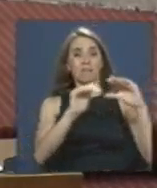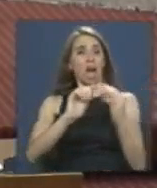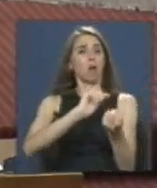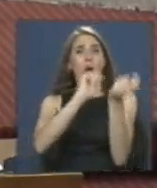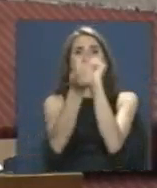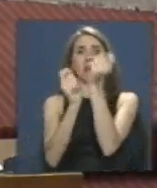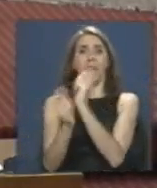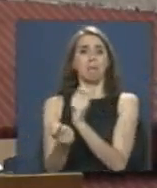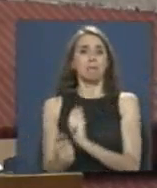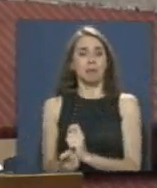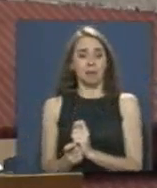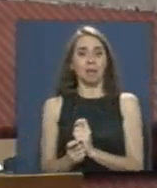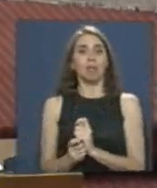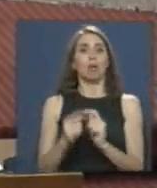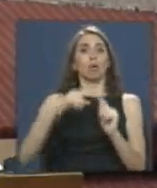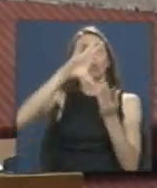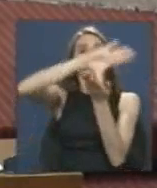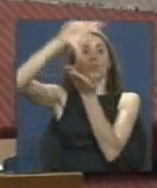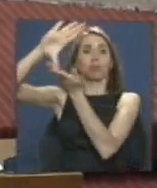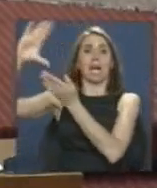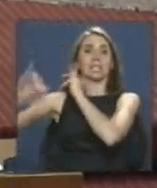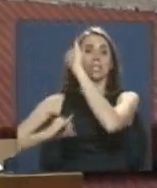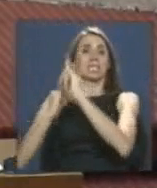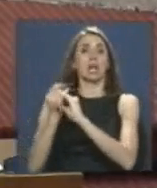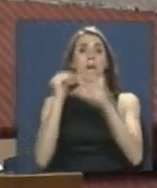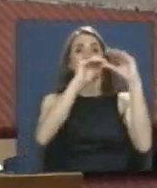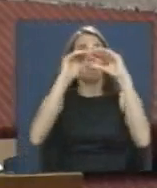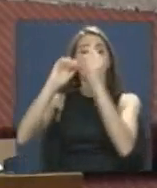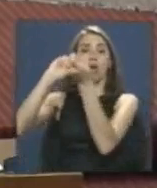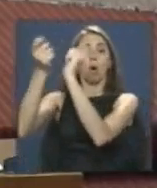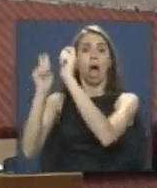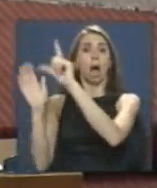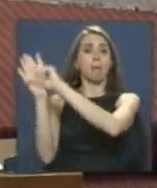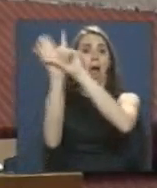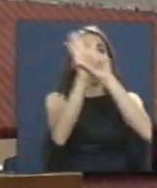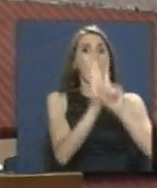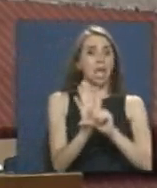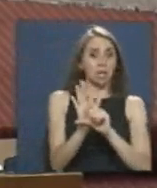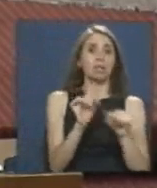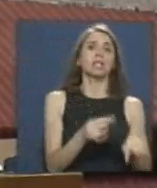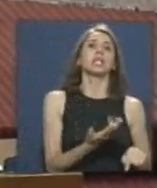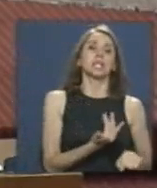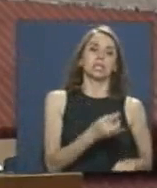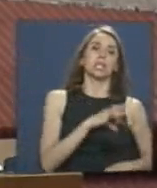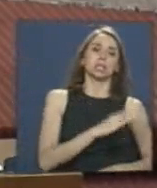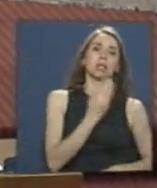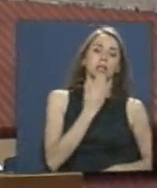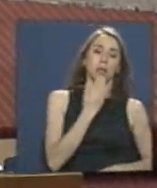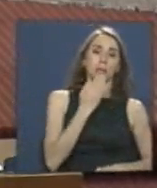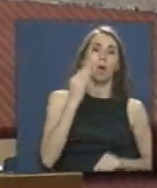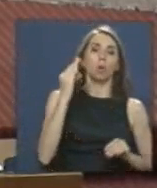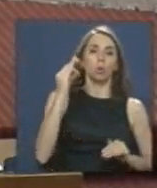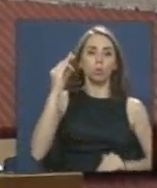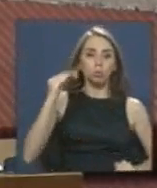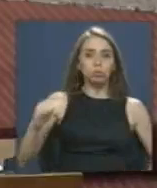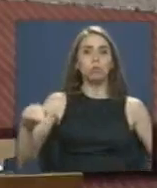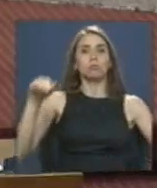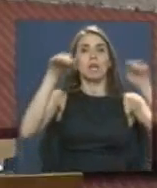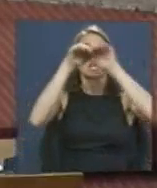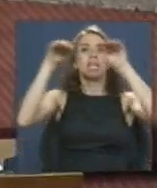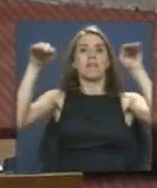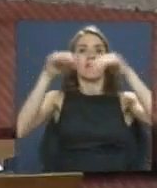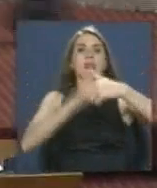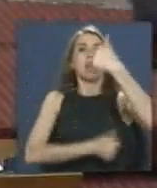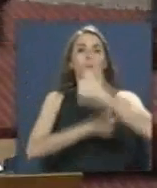más aún en el ámbito internacional, por lo que se hace realmente necesaria para adquirir los niveles de competencias